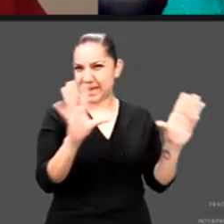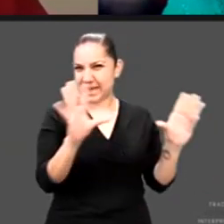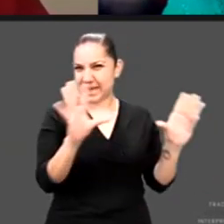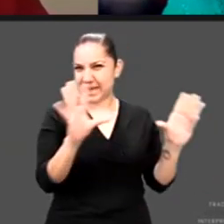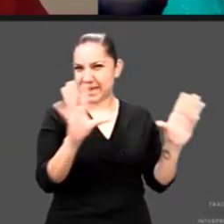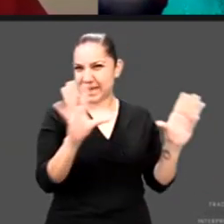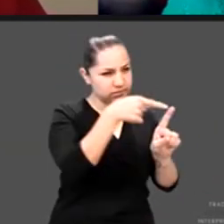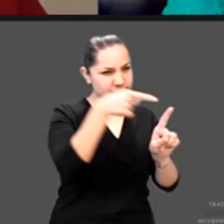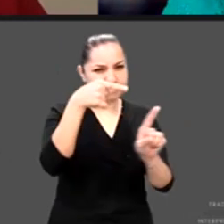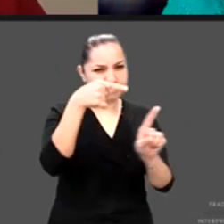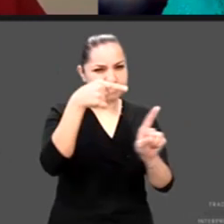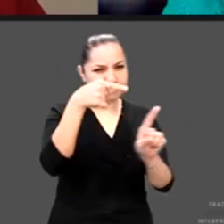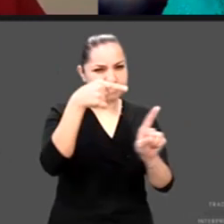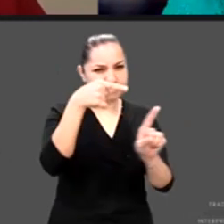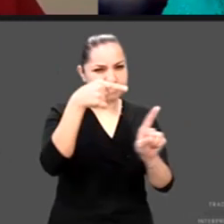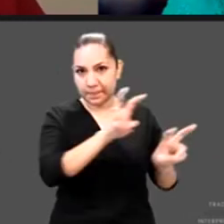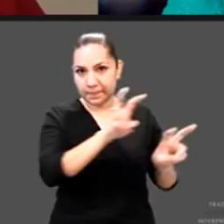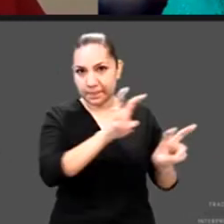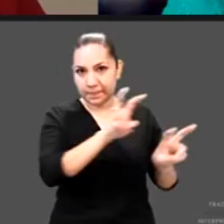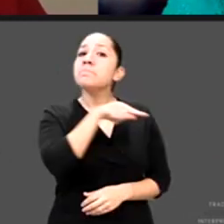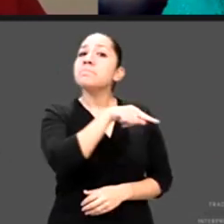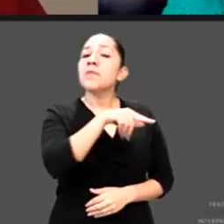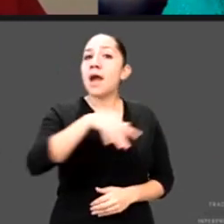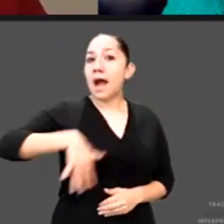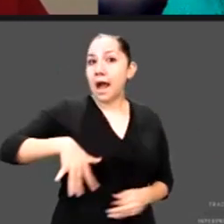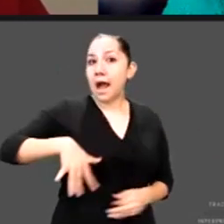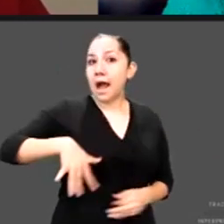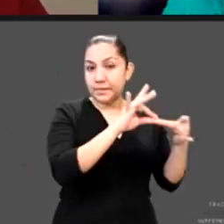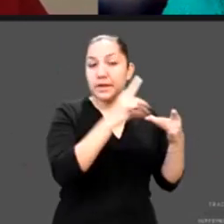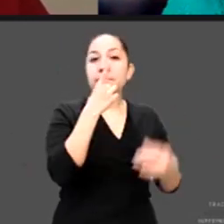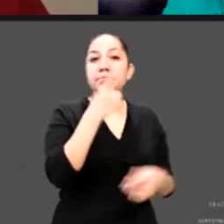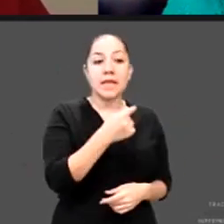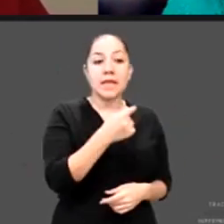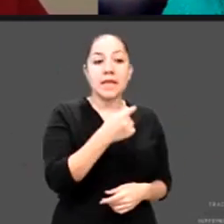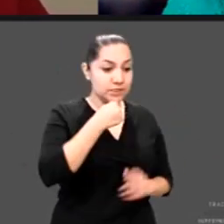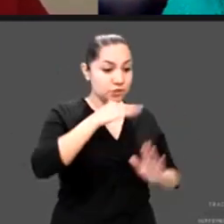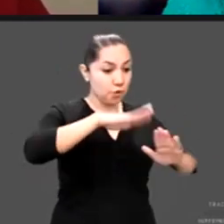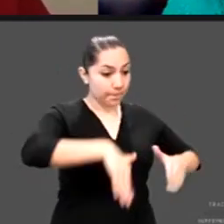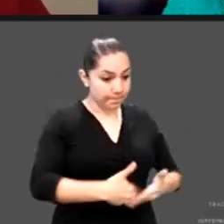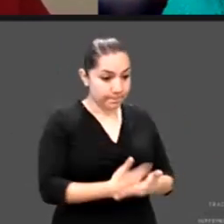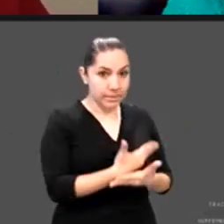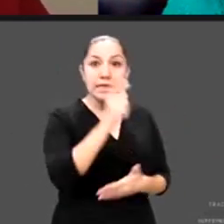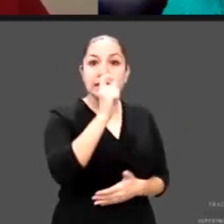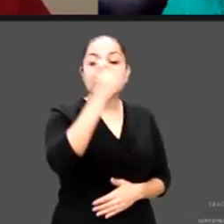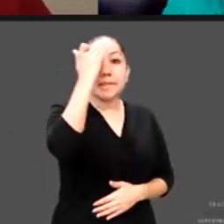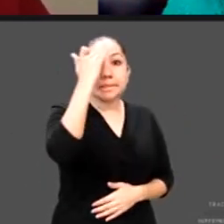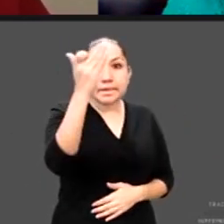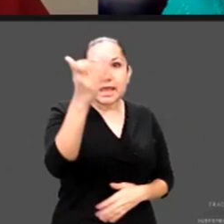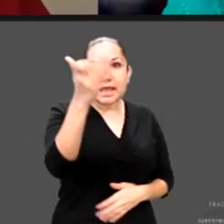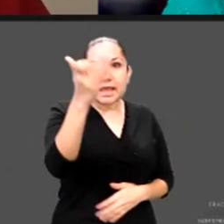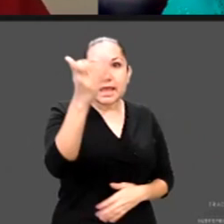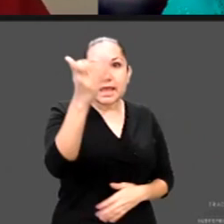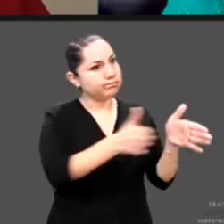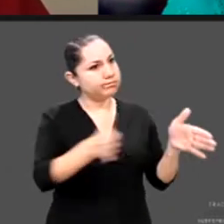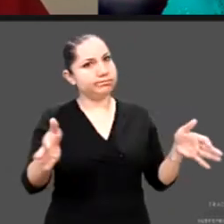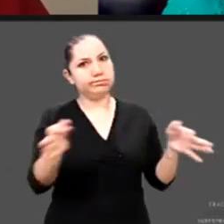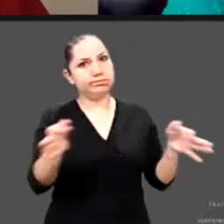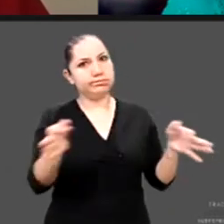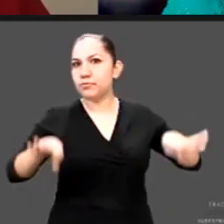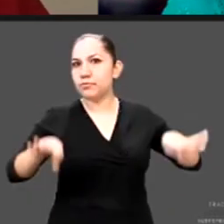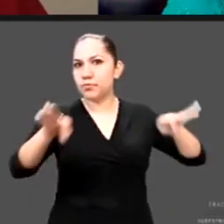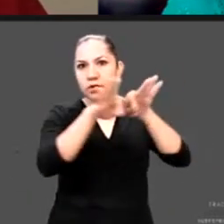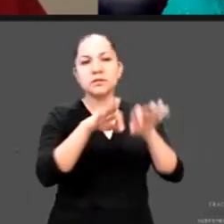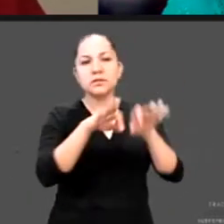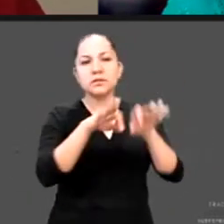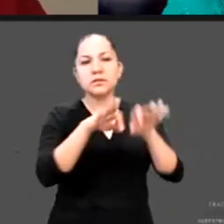hoy el tema de la primera infancia es el presente de los niños y sin duda es el futuro también no solo de estos seres humanos